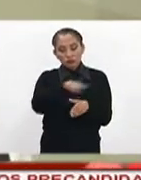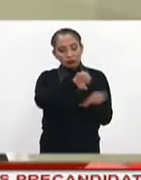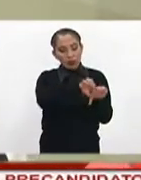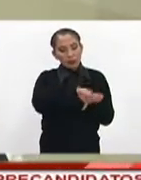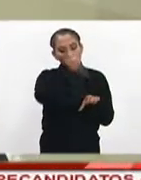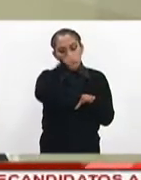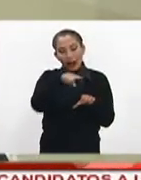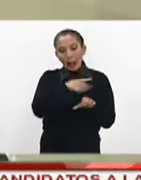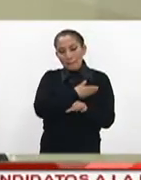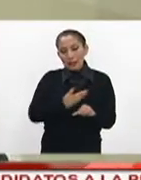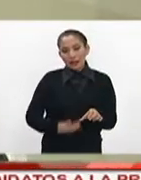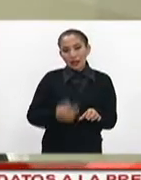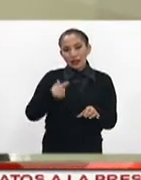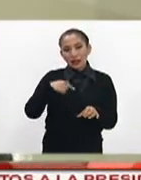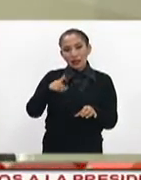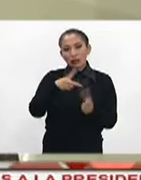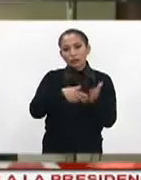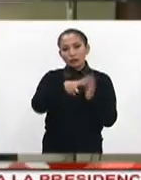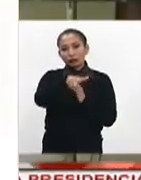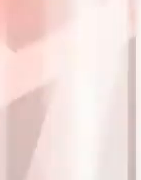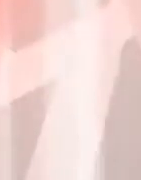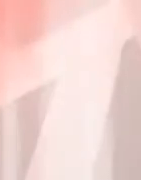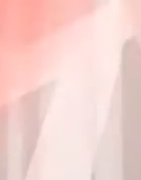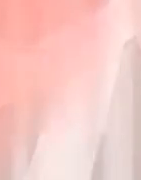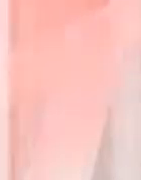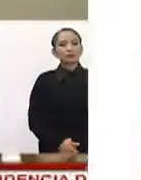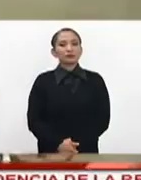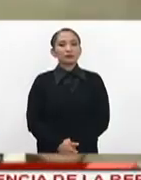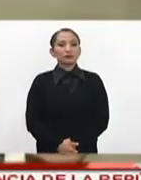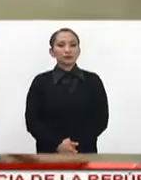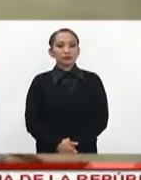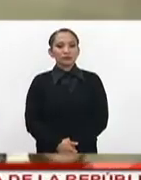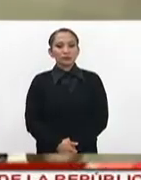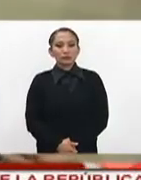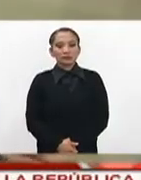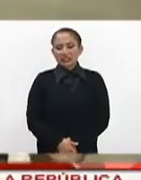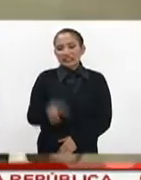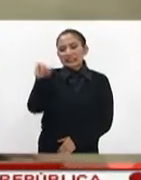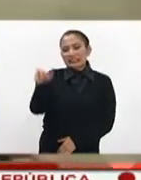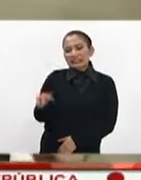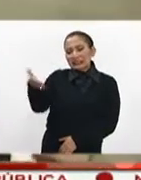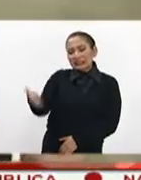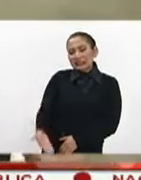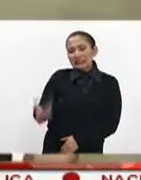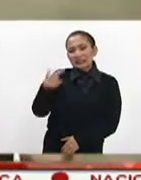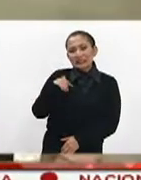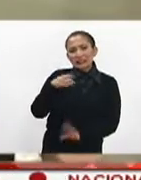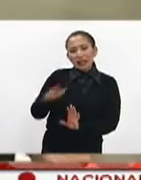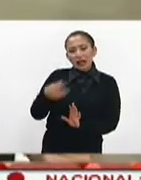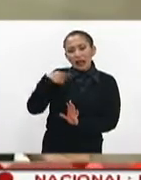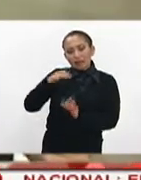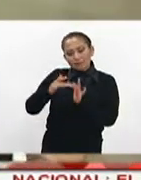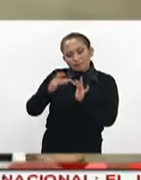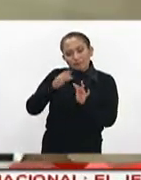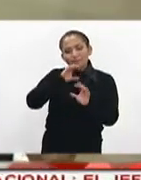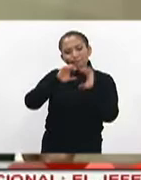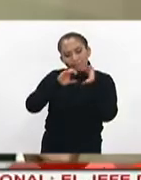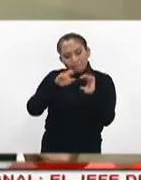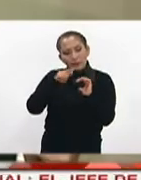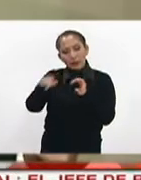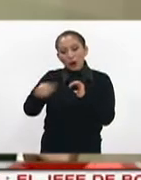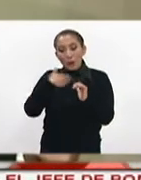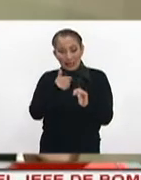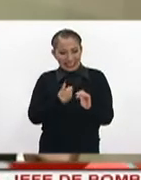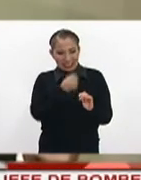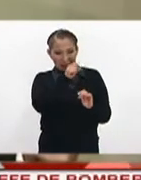para la presidencia del 2018. Es una figura que está en permanente comunicación con el